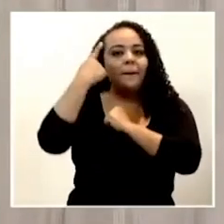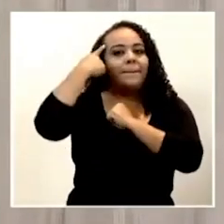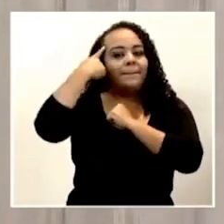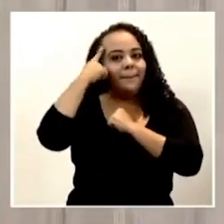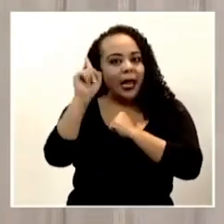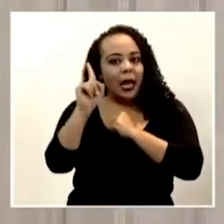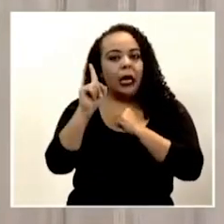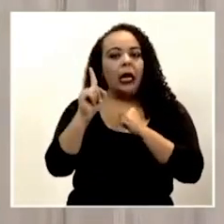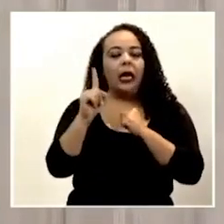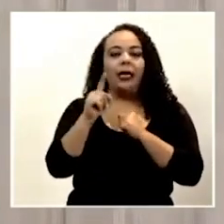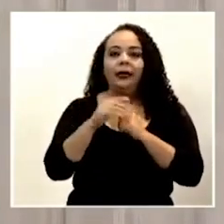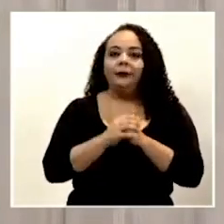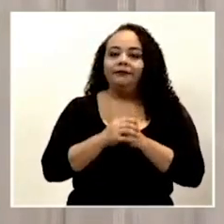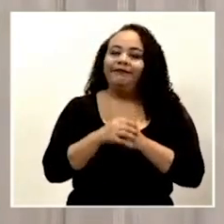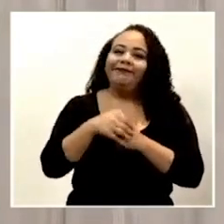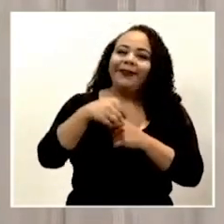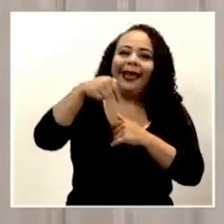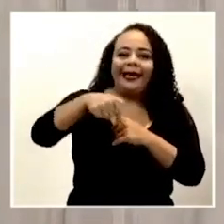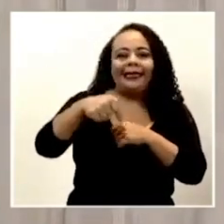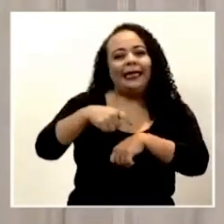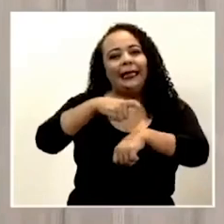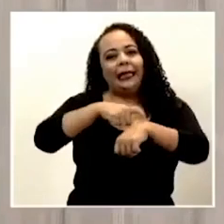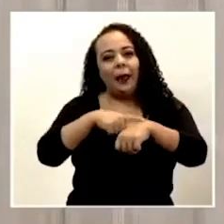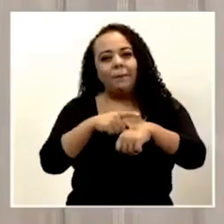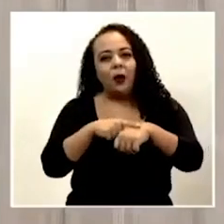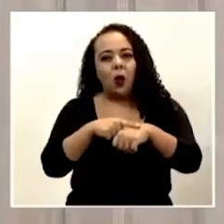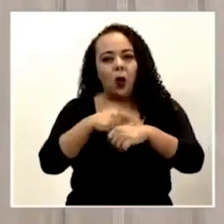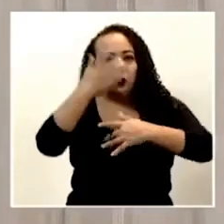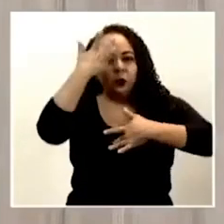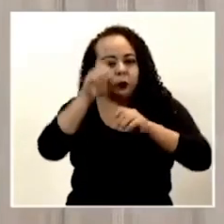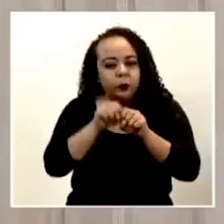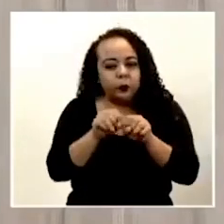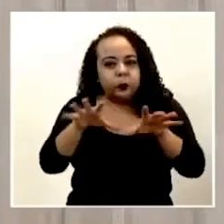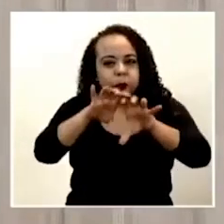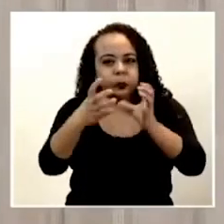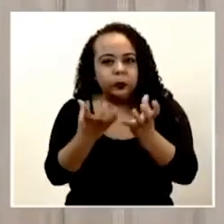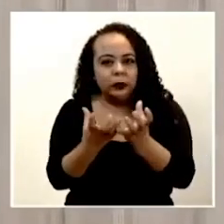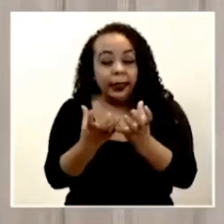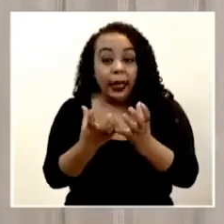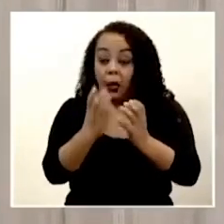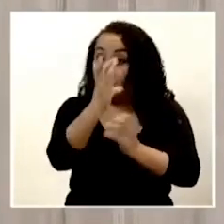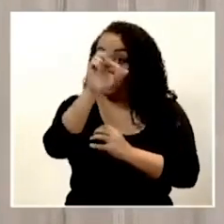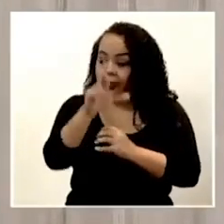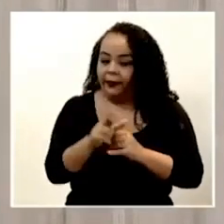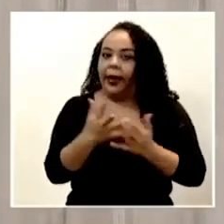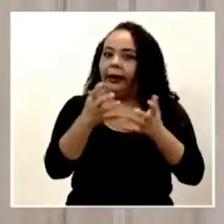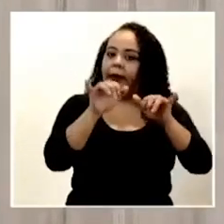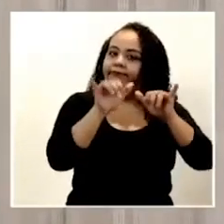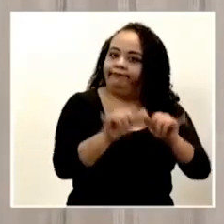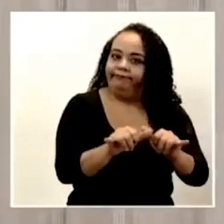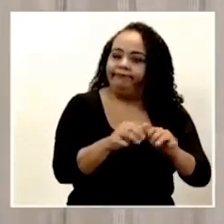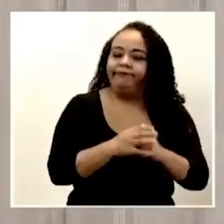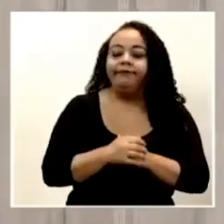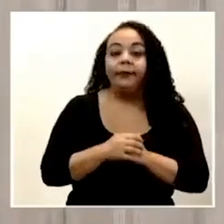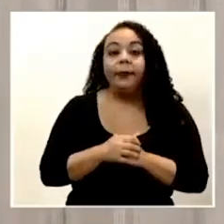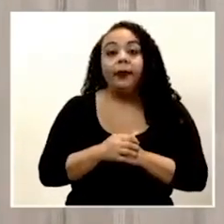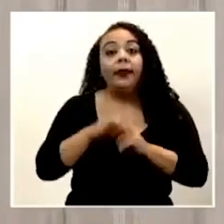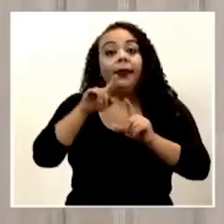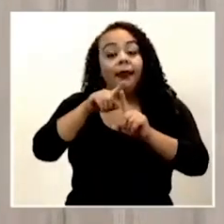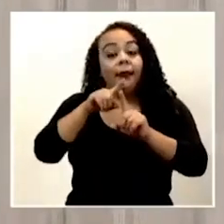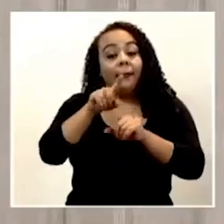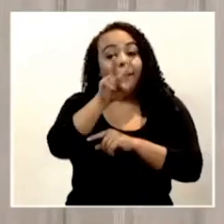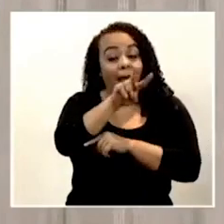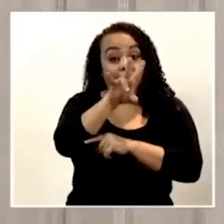esta, digamos, este tiempo de pandemia en territorio nacional. Desde el